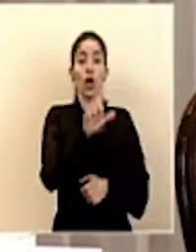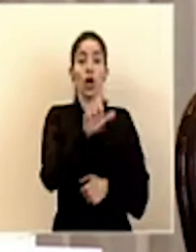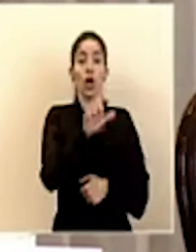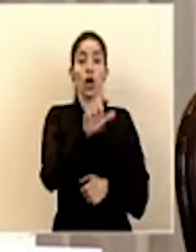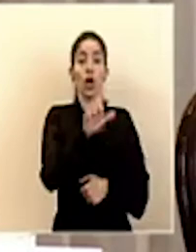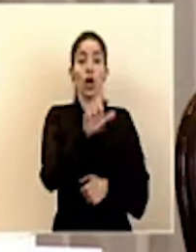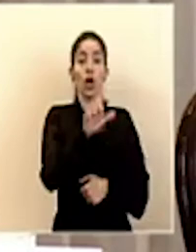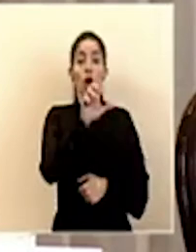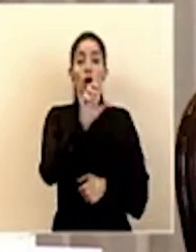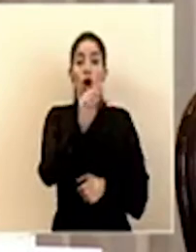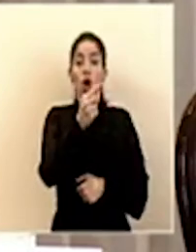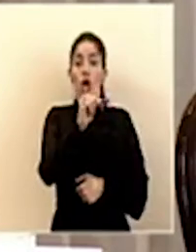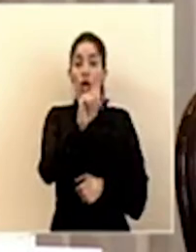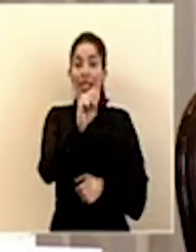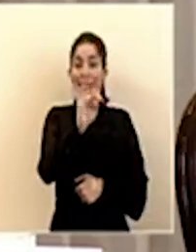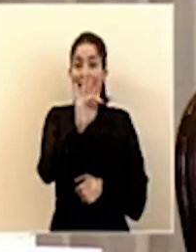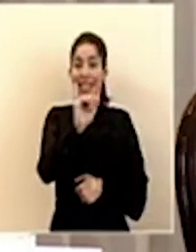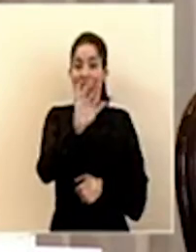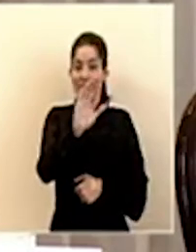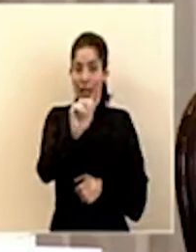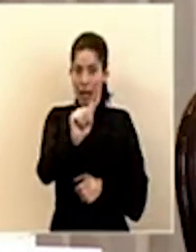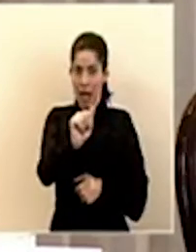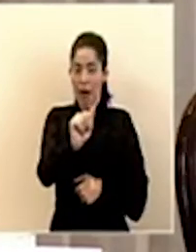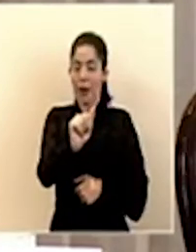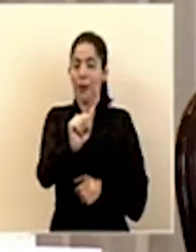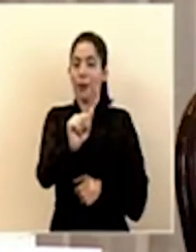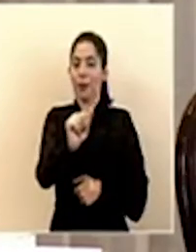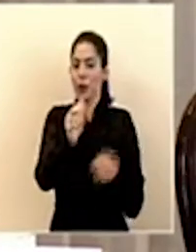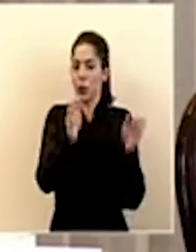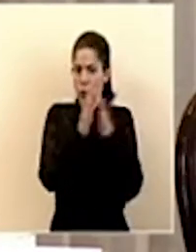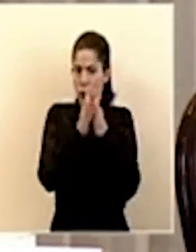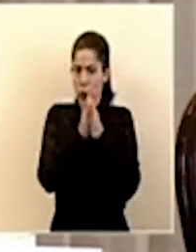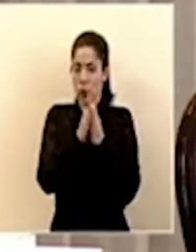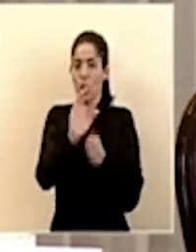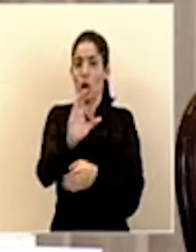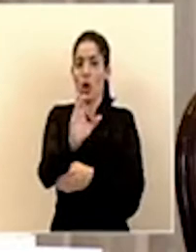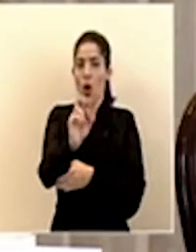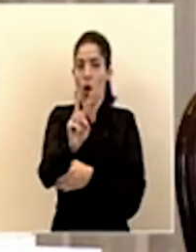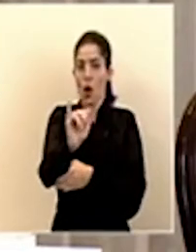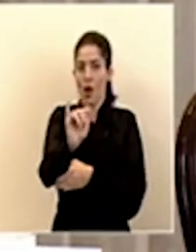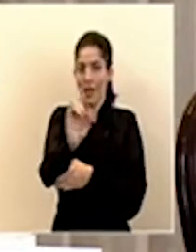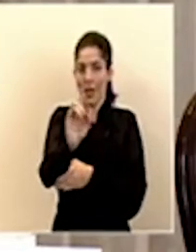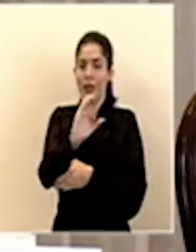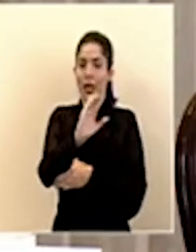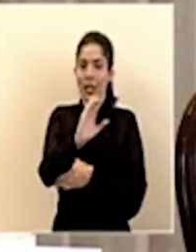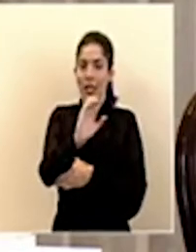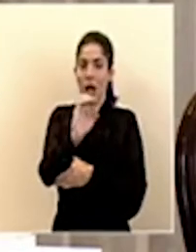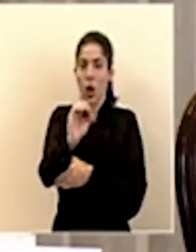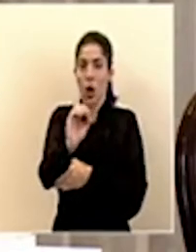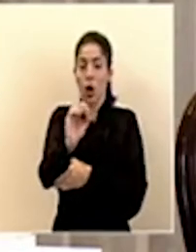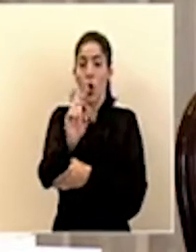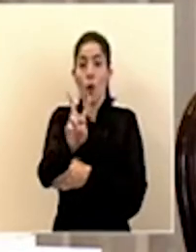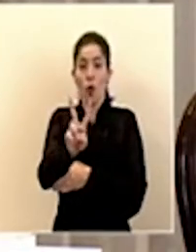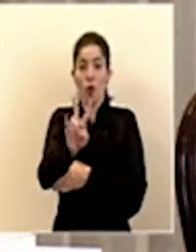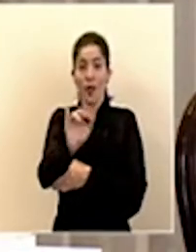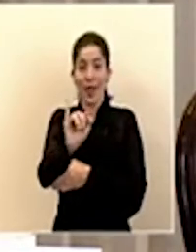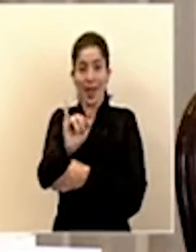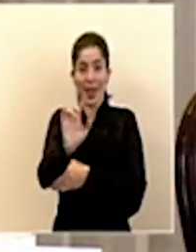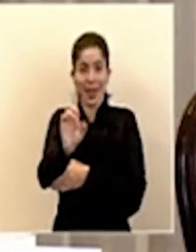logística con G verá logística pegado todo COVID que es COV ID